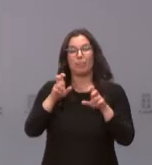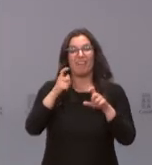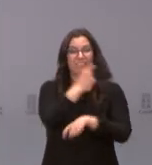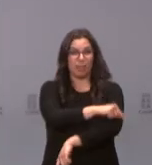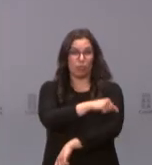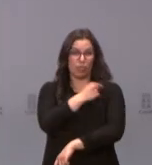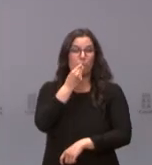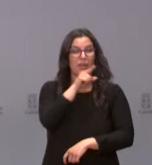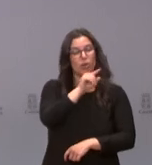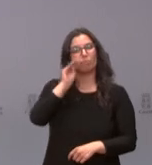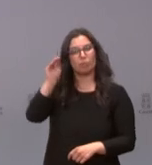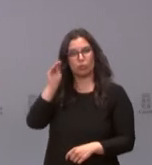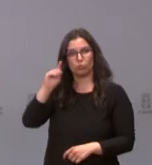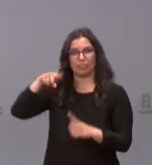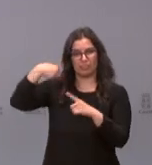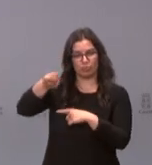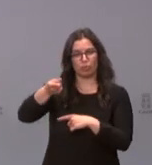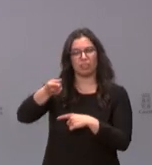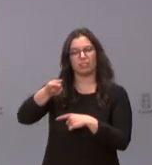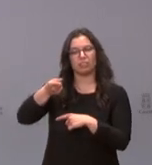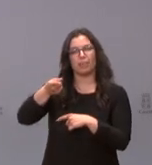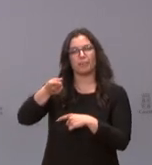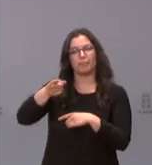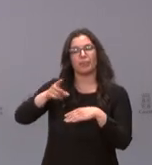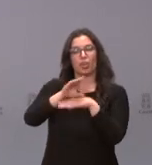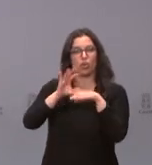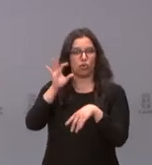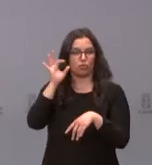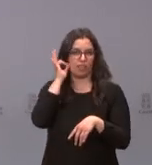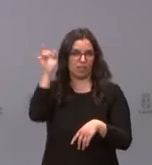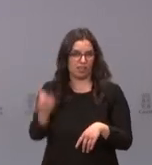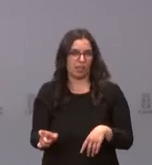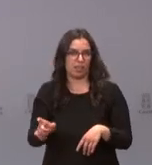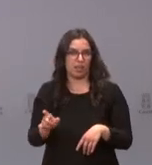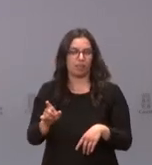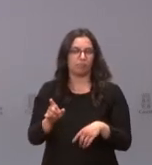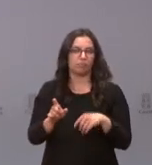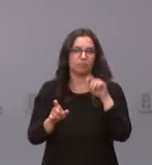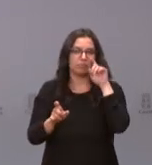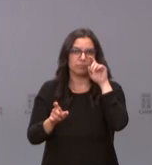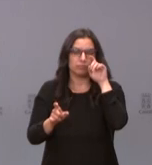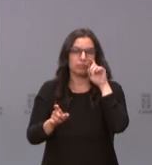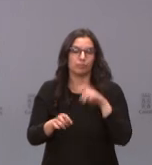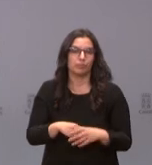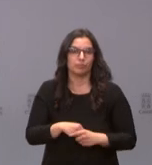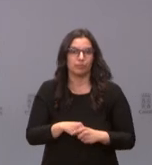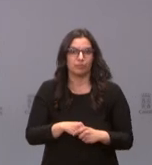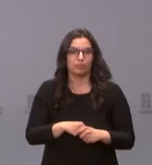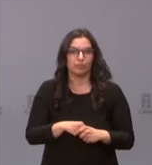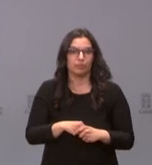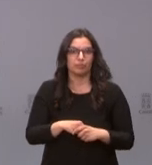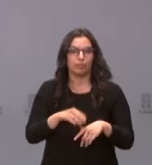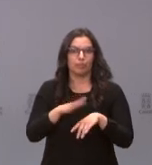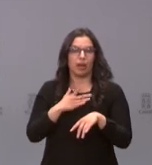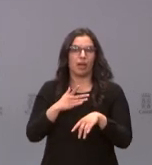que le trasladen la pregunta a la consejería que va a comparecer luego por no restarle ni